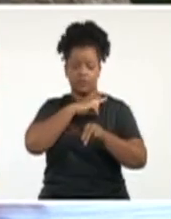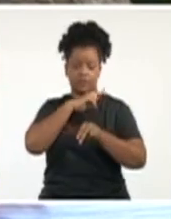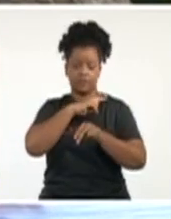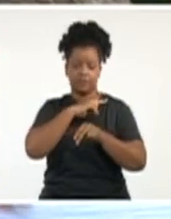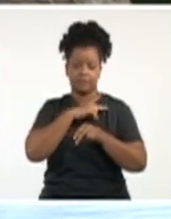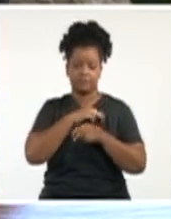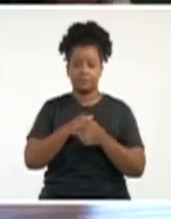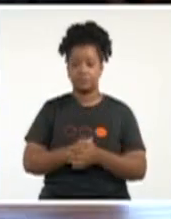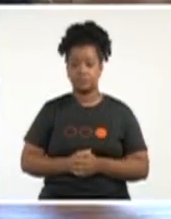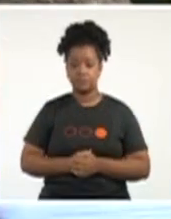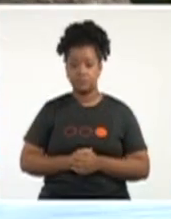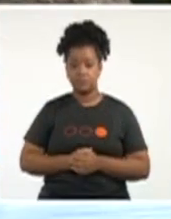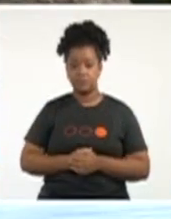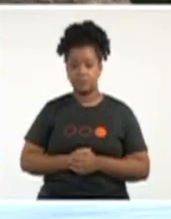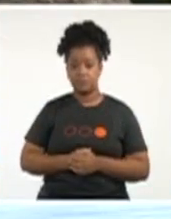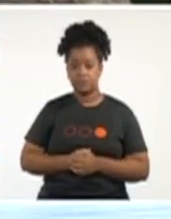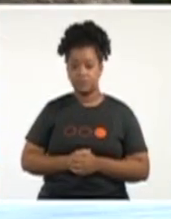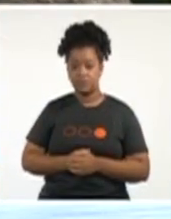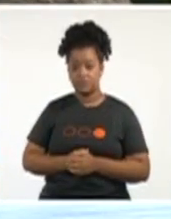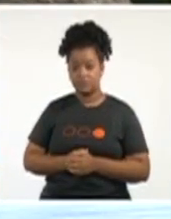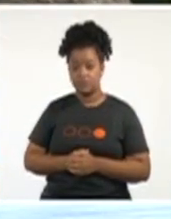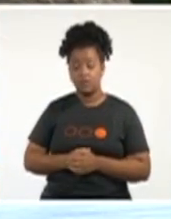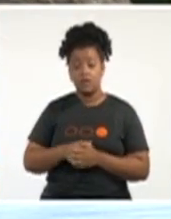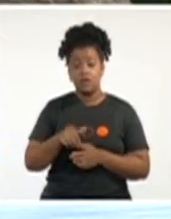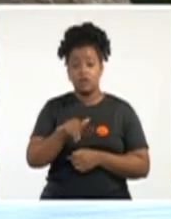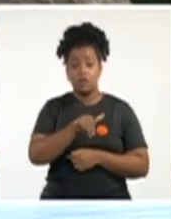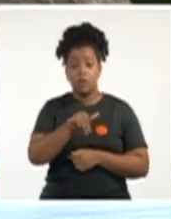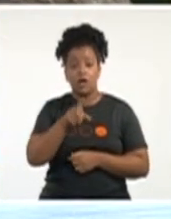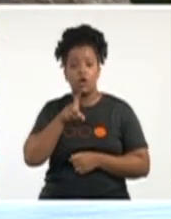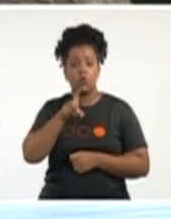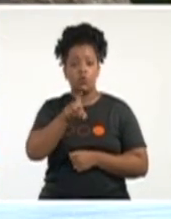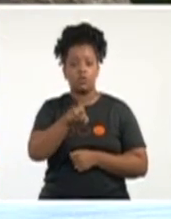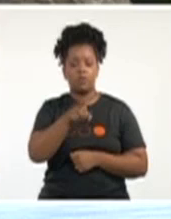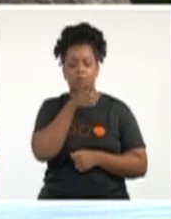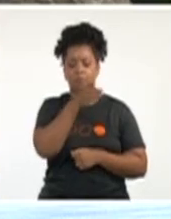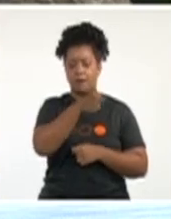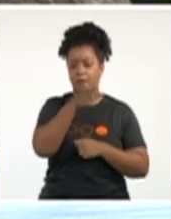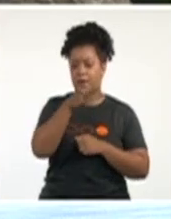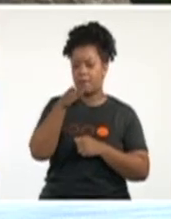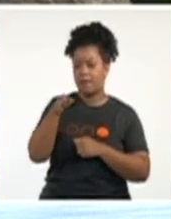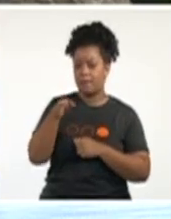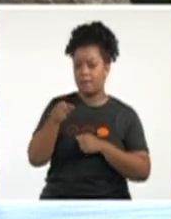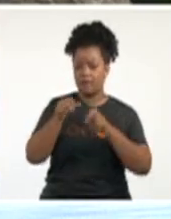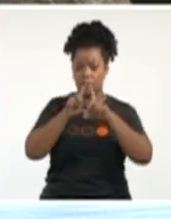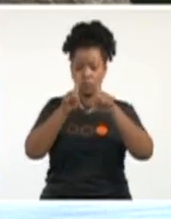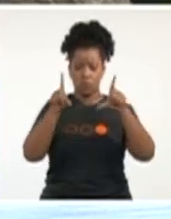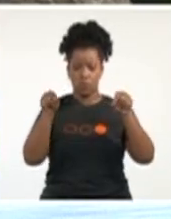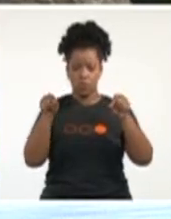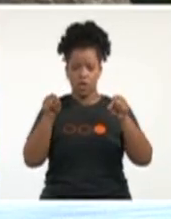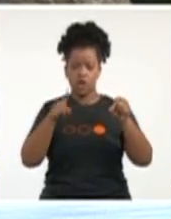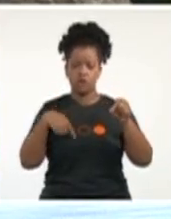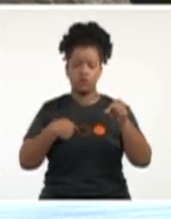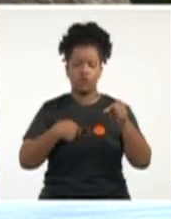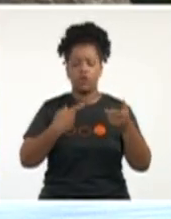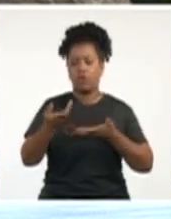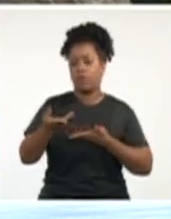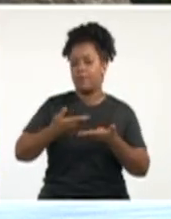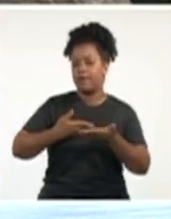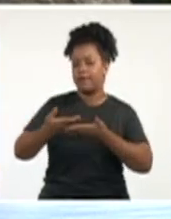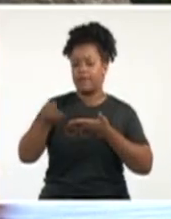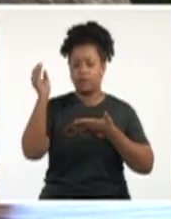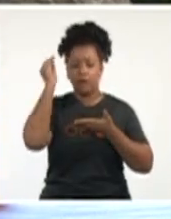hemos estado en estos últimos recorridos compartiendo experiencias que conocemos